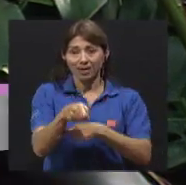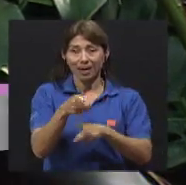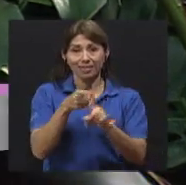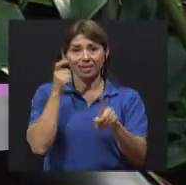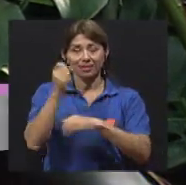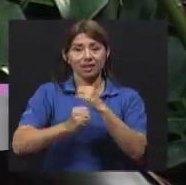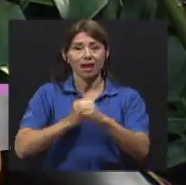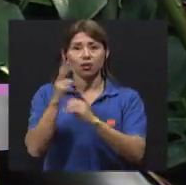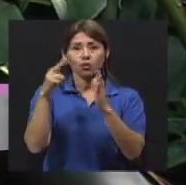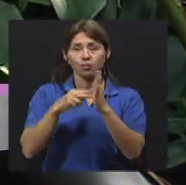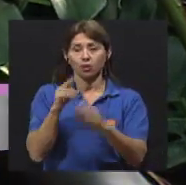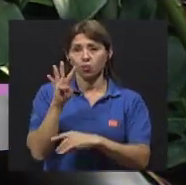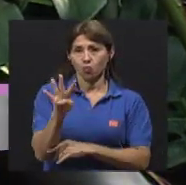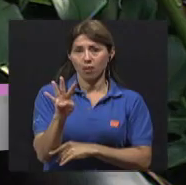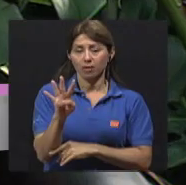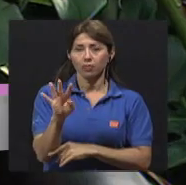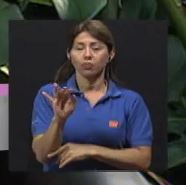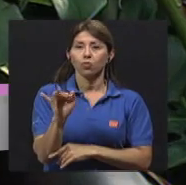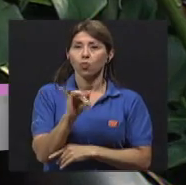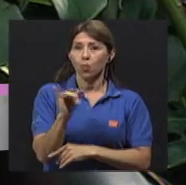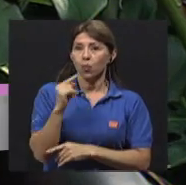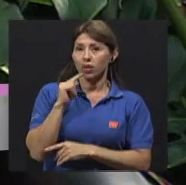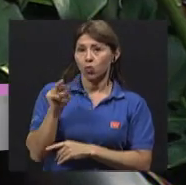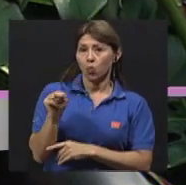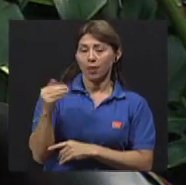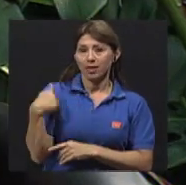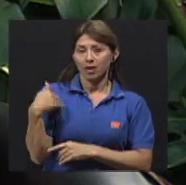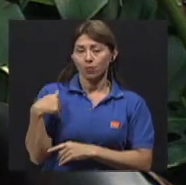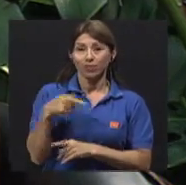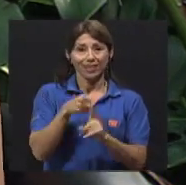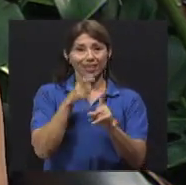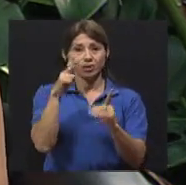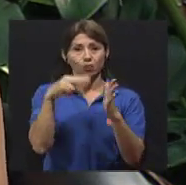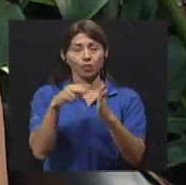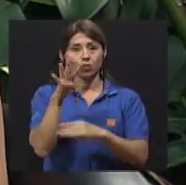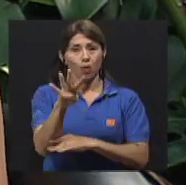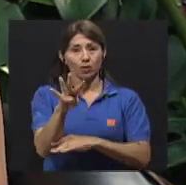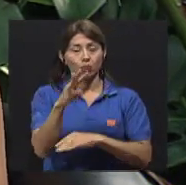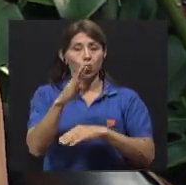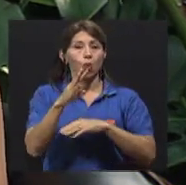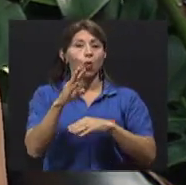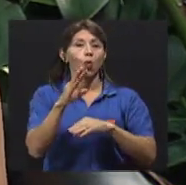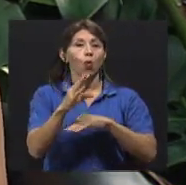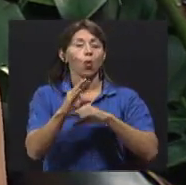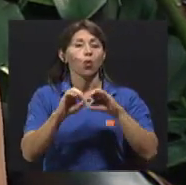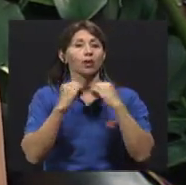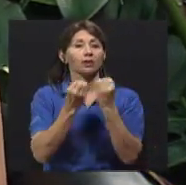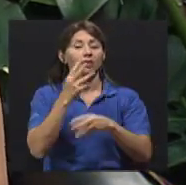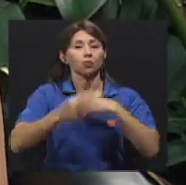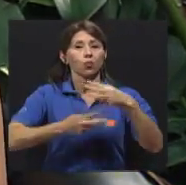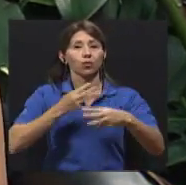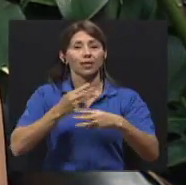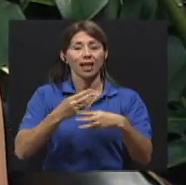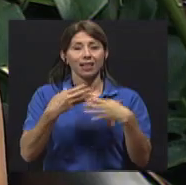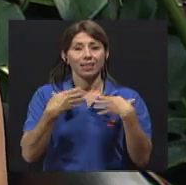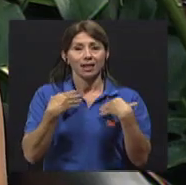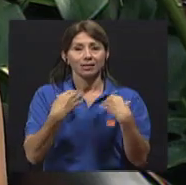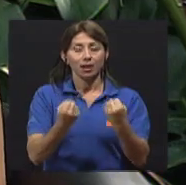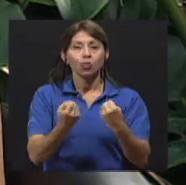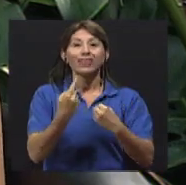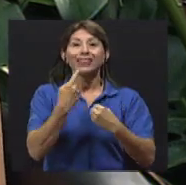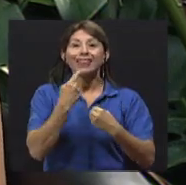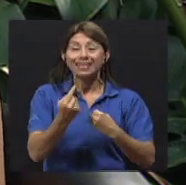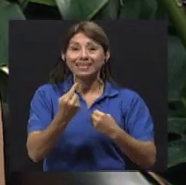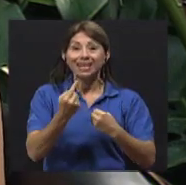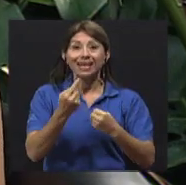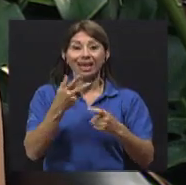inclusive desde el 2004, tal y como mencionó mi compañero, la Organización Mundial de la Salud lo establece como un problema de salud mundial, estamos hablando